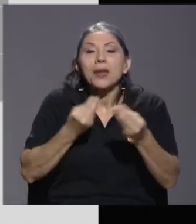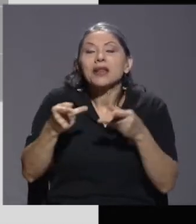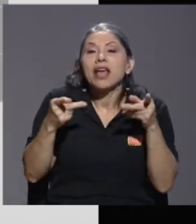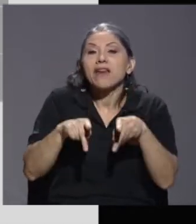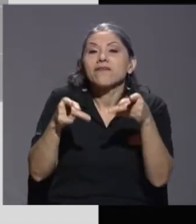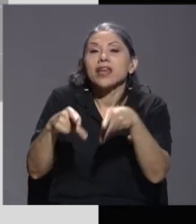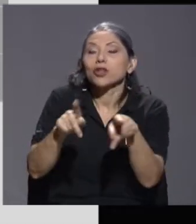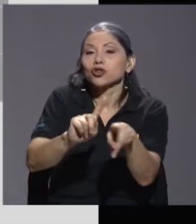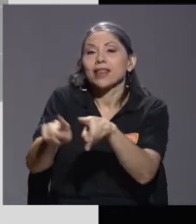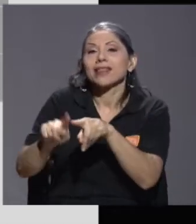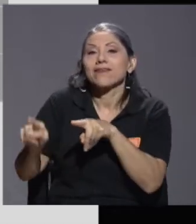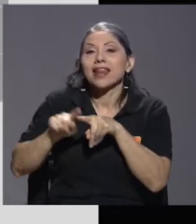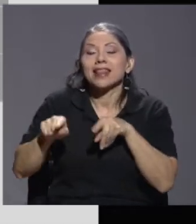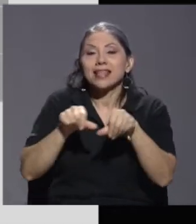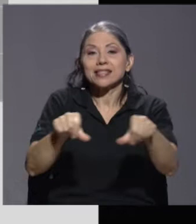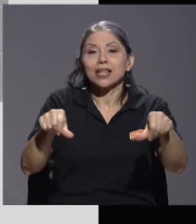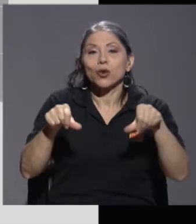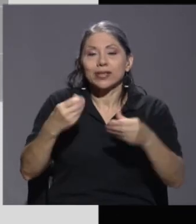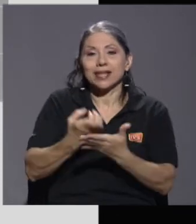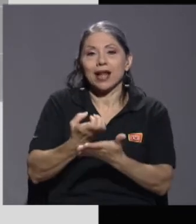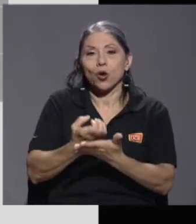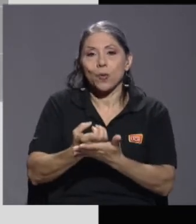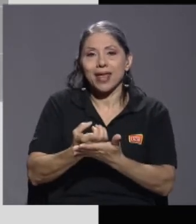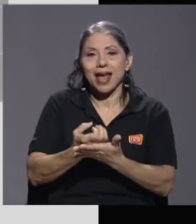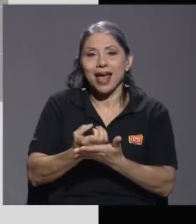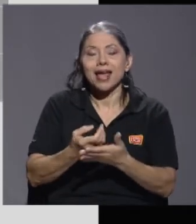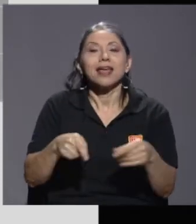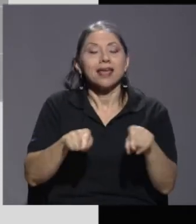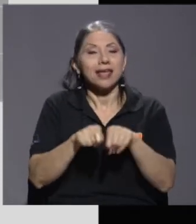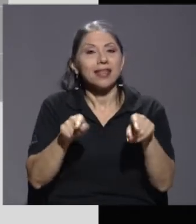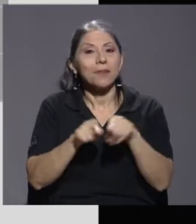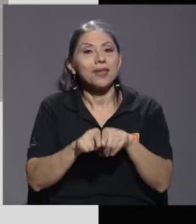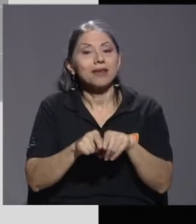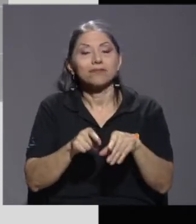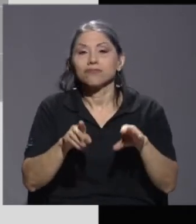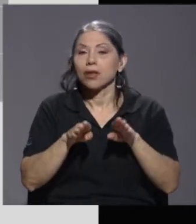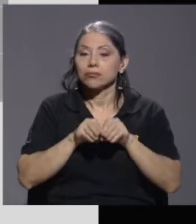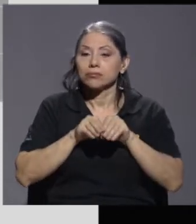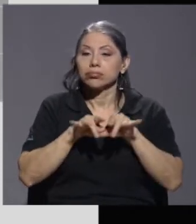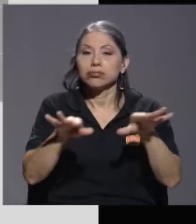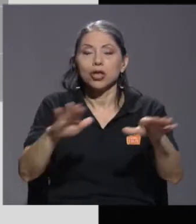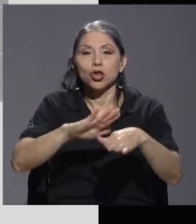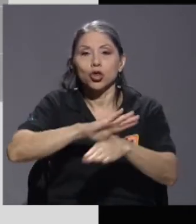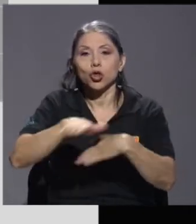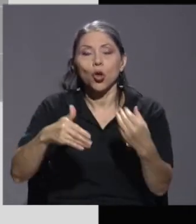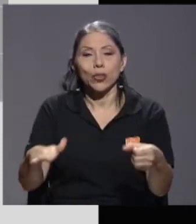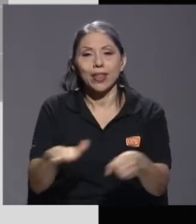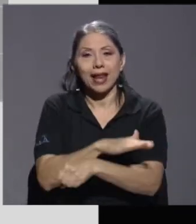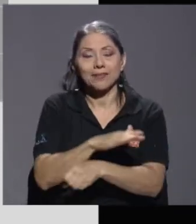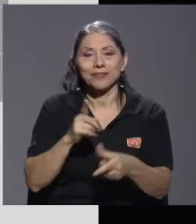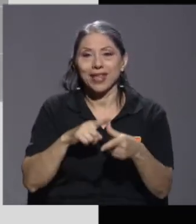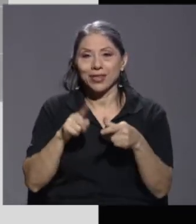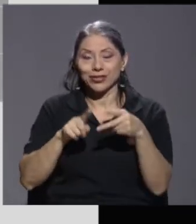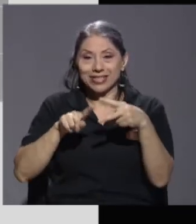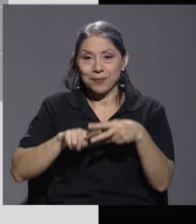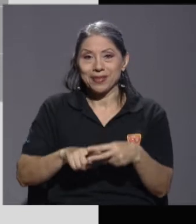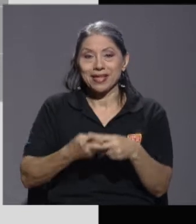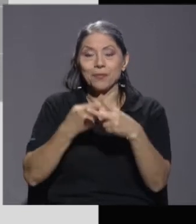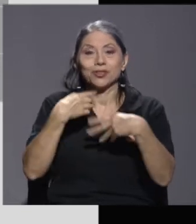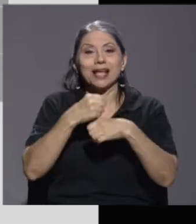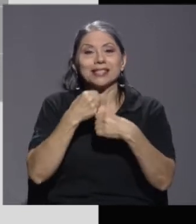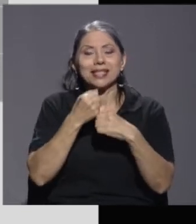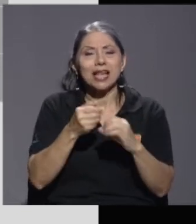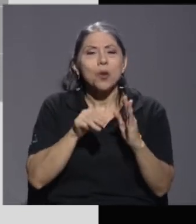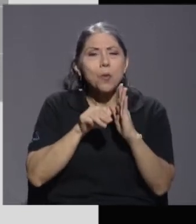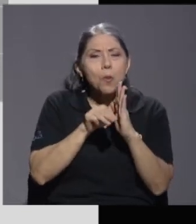de la economía y el efecto total. Entonces, empezamos a hacer la modelación